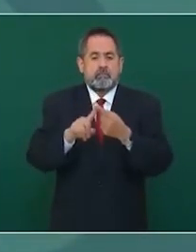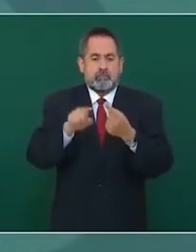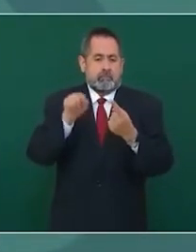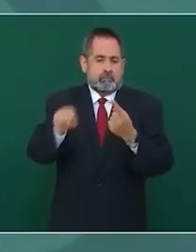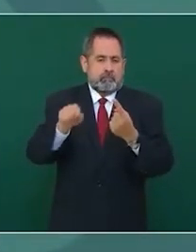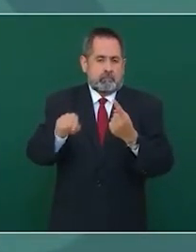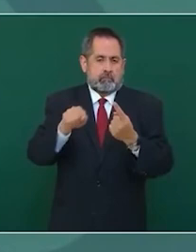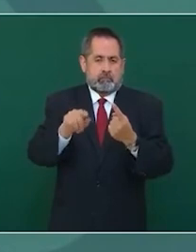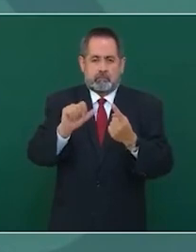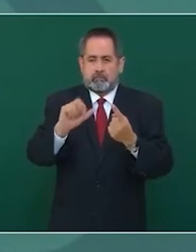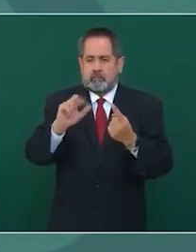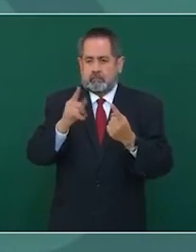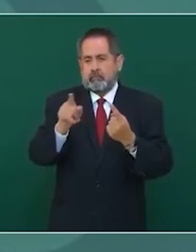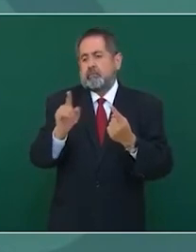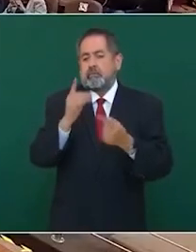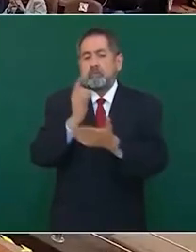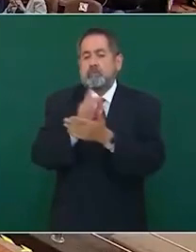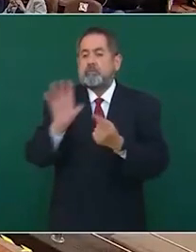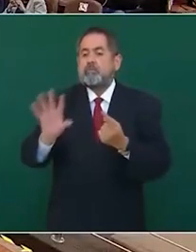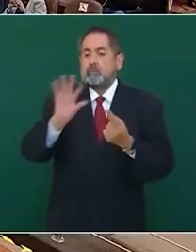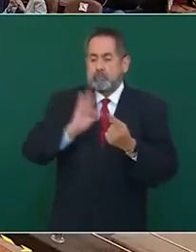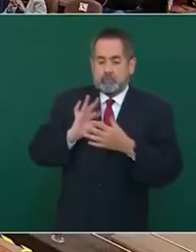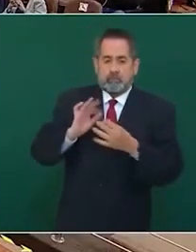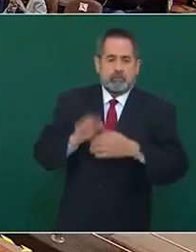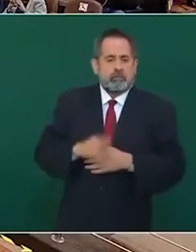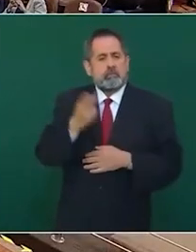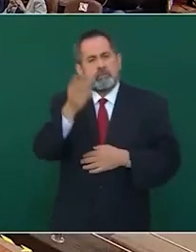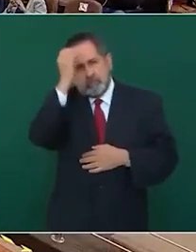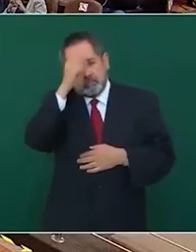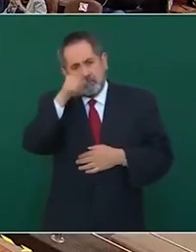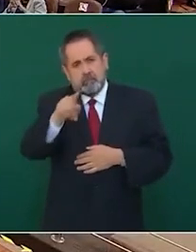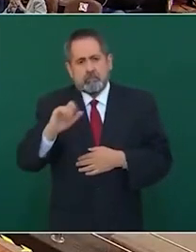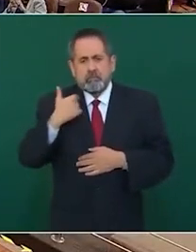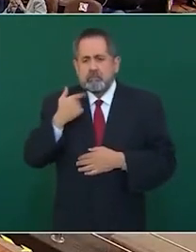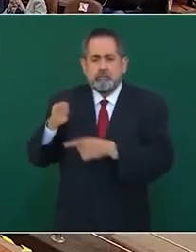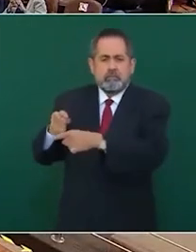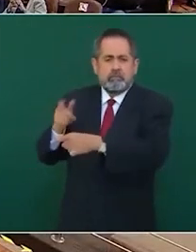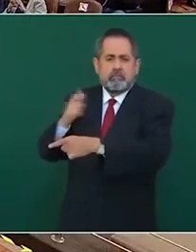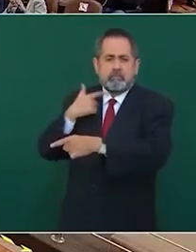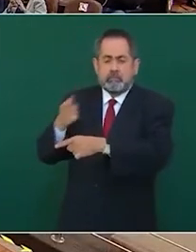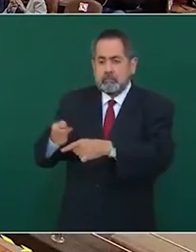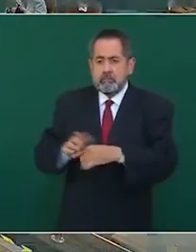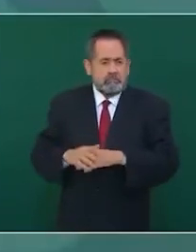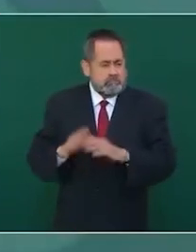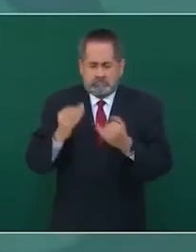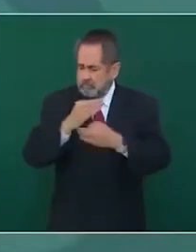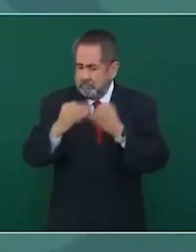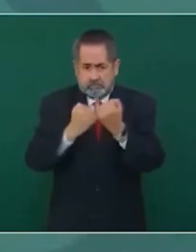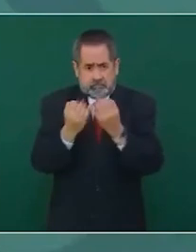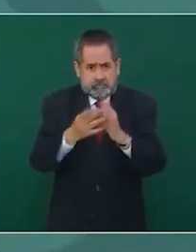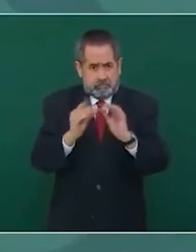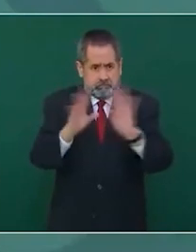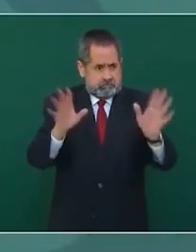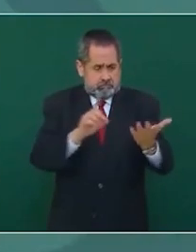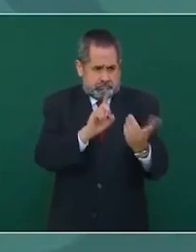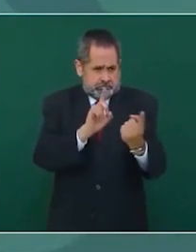de Arganes. ¿Y qué opina de que su exconsejero jurídico tenga Pues que él aclare, como todos